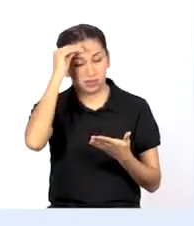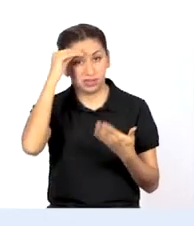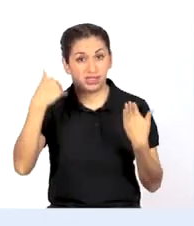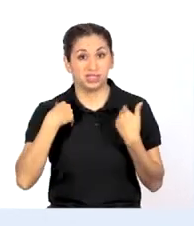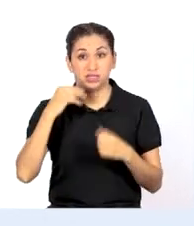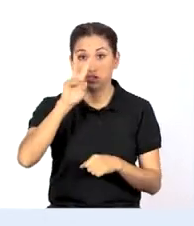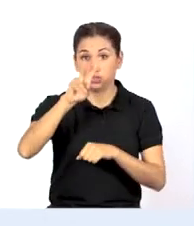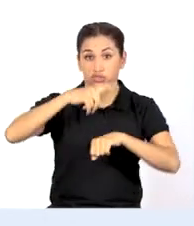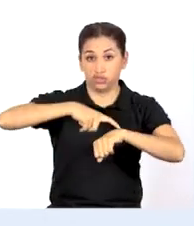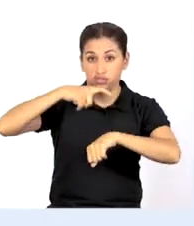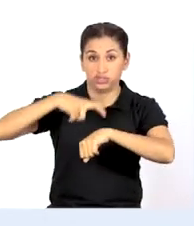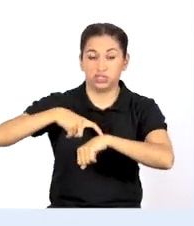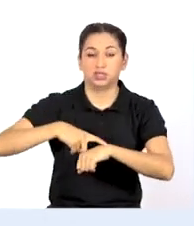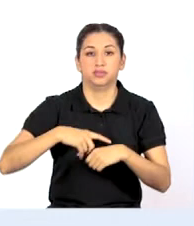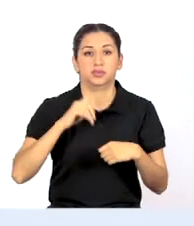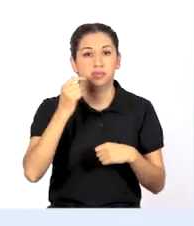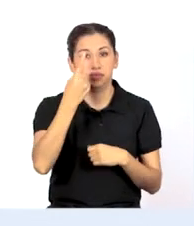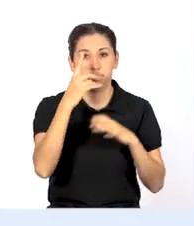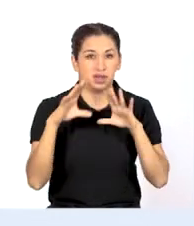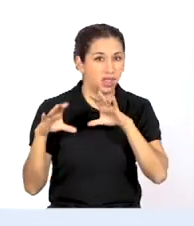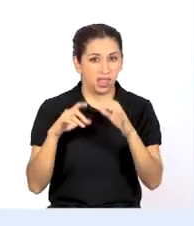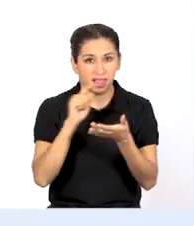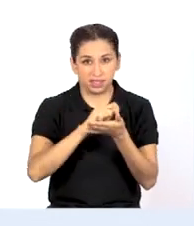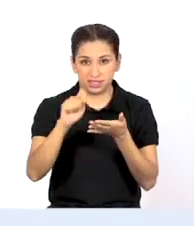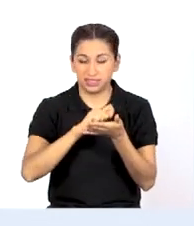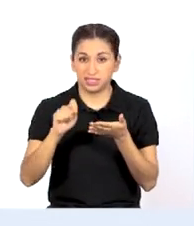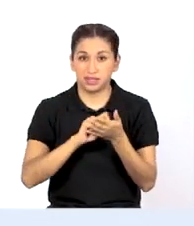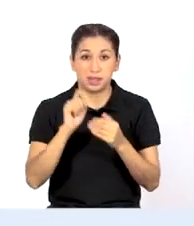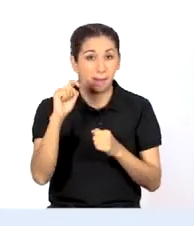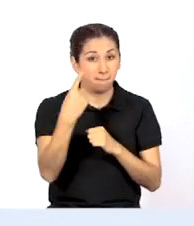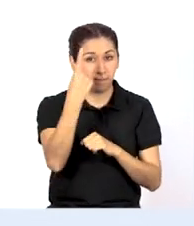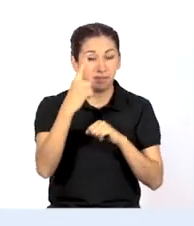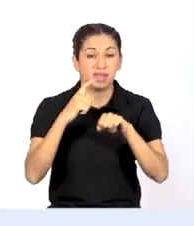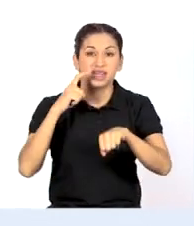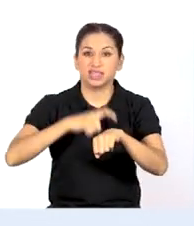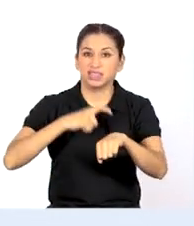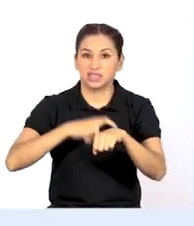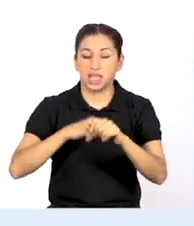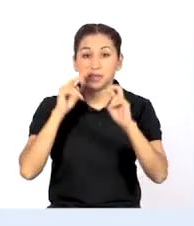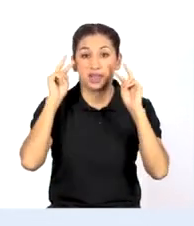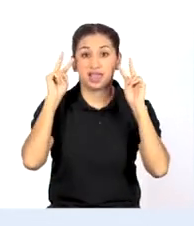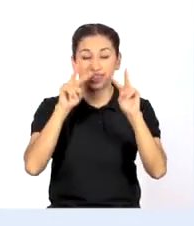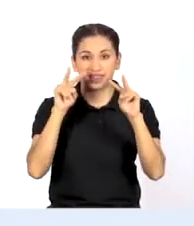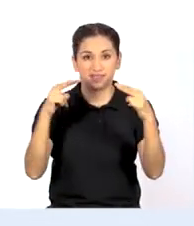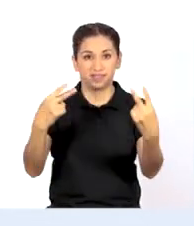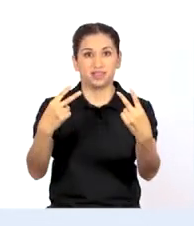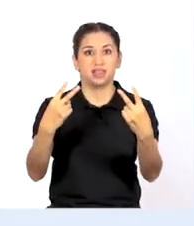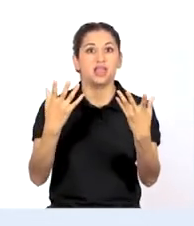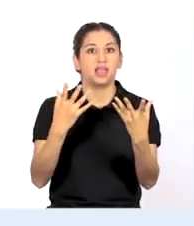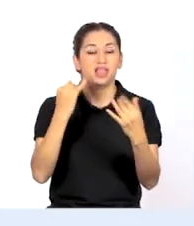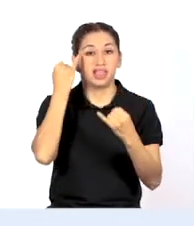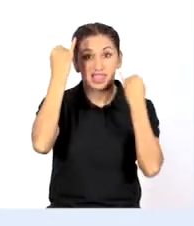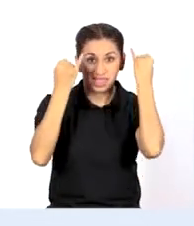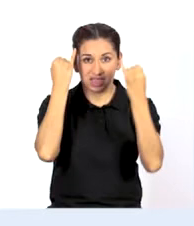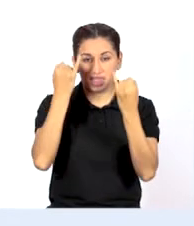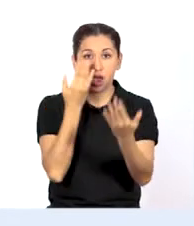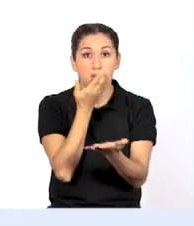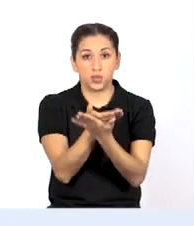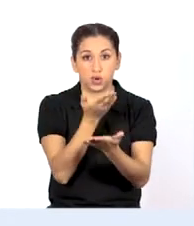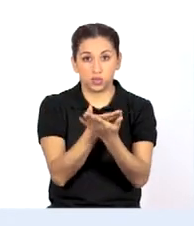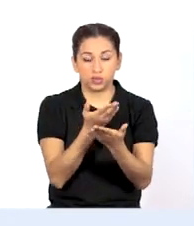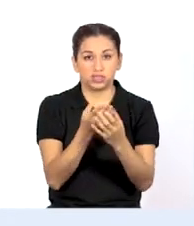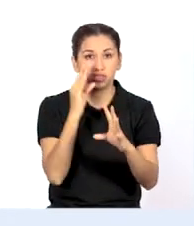hay dos momentos. Comencemos con las actividades que implican el primer momento. Identificar ideas y propuestas